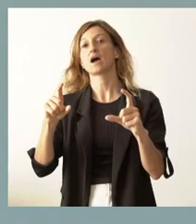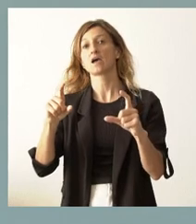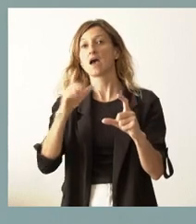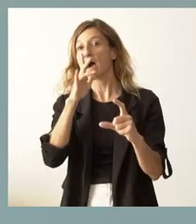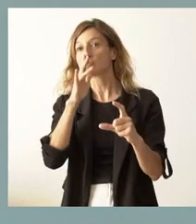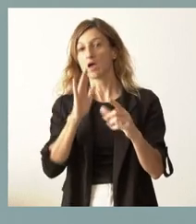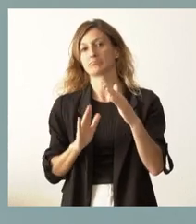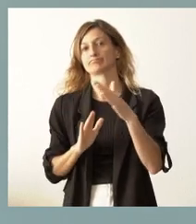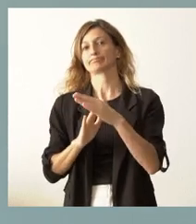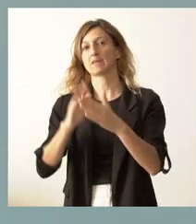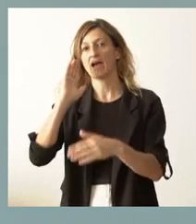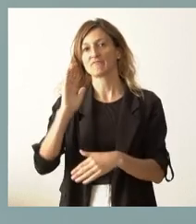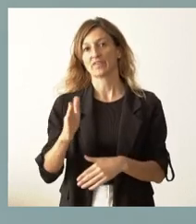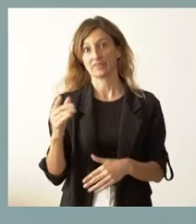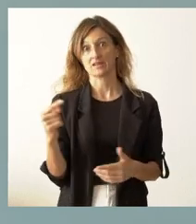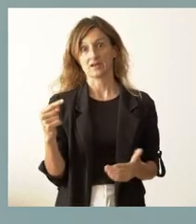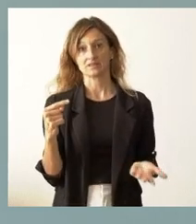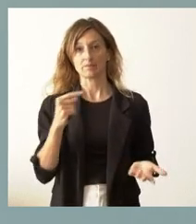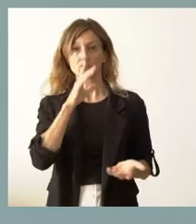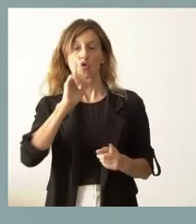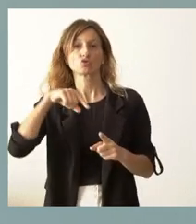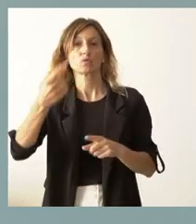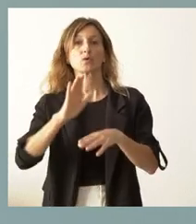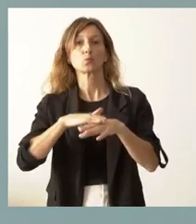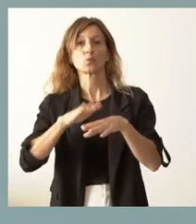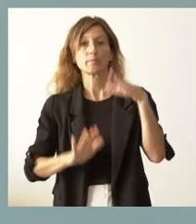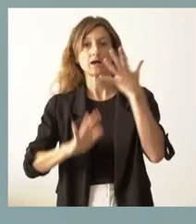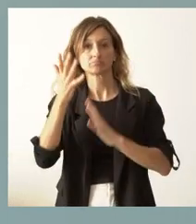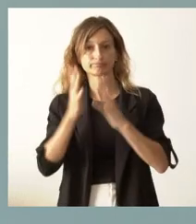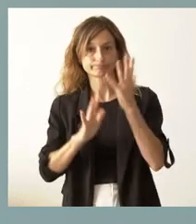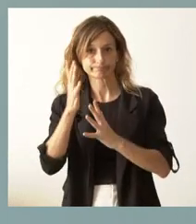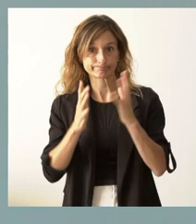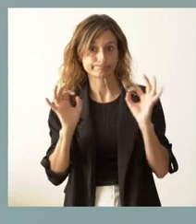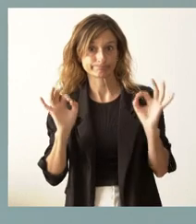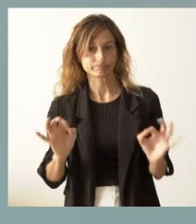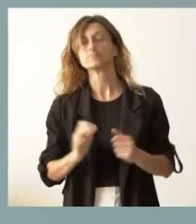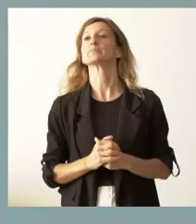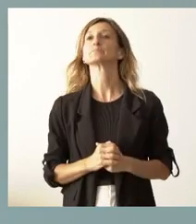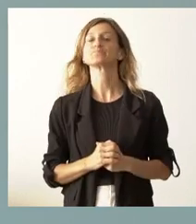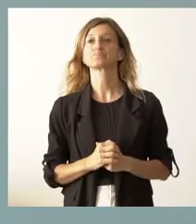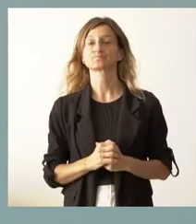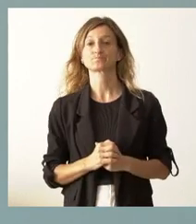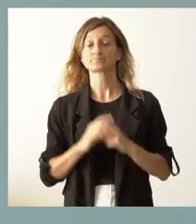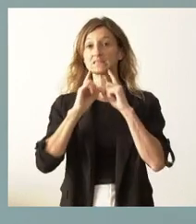haya sido afectada negativamente como consecuencia del incendio. En el caso de la vivienda,